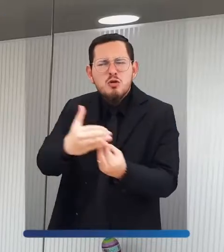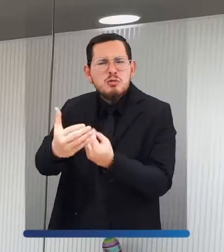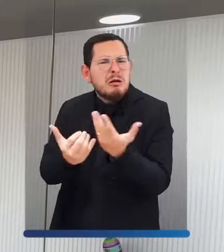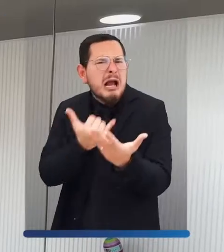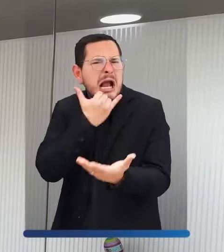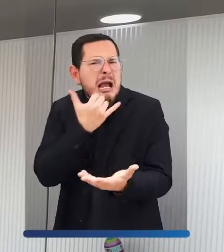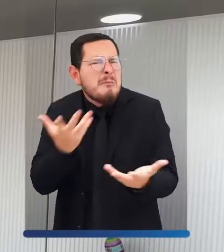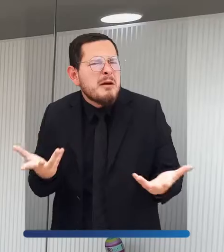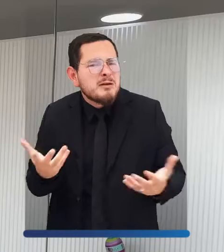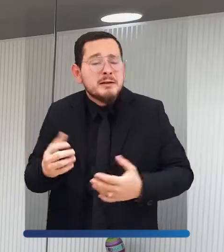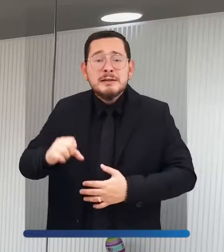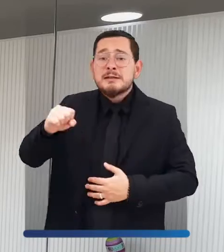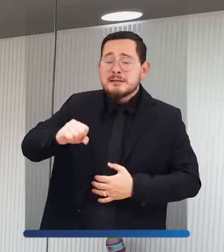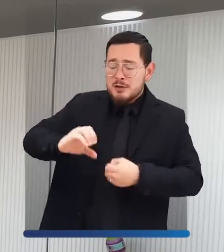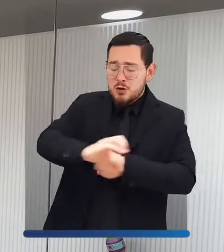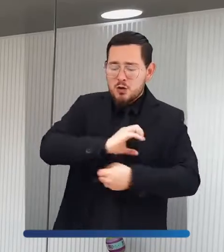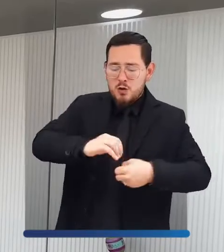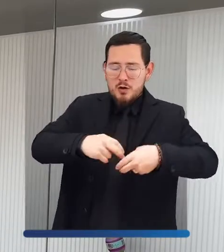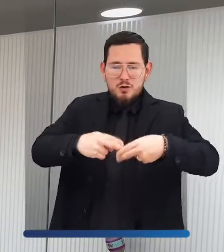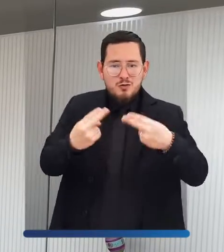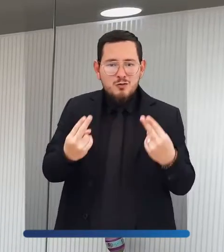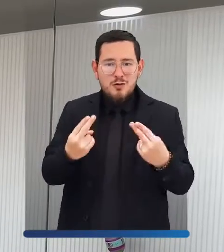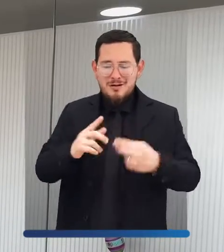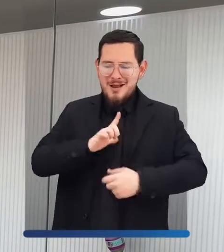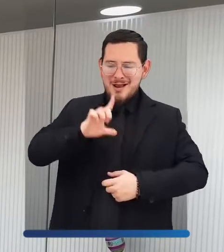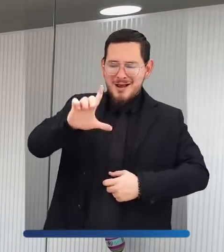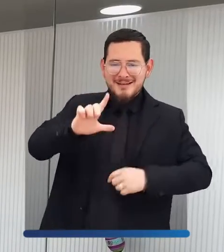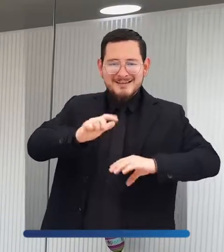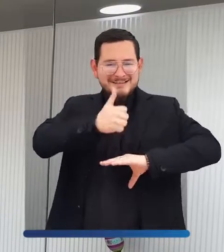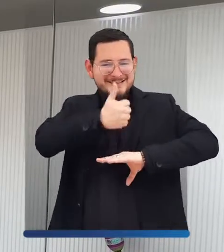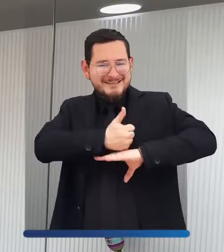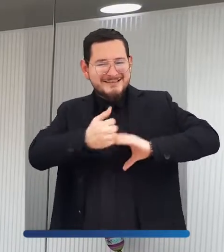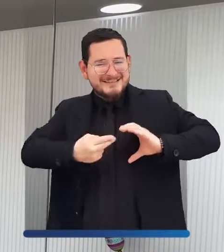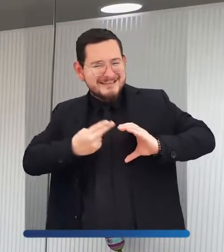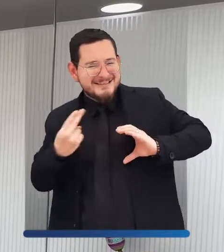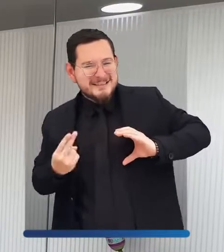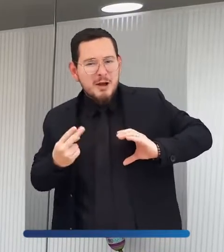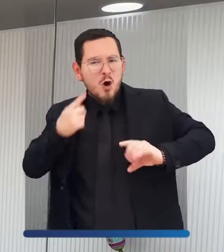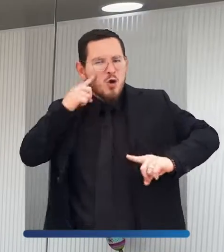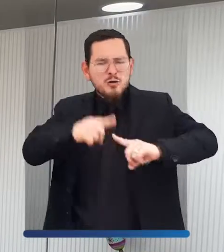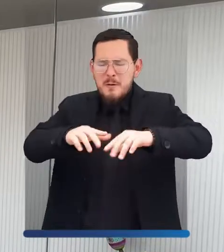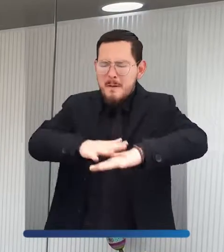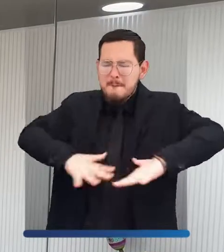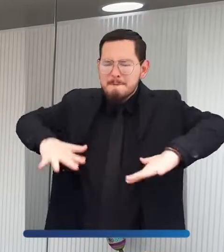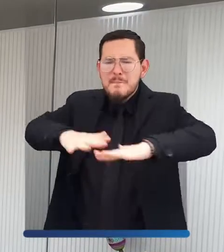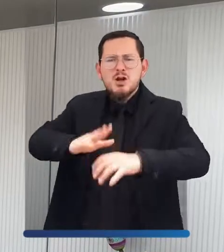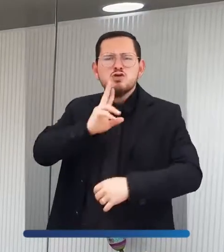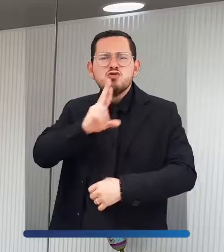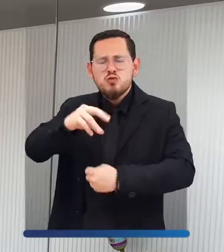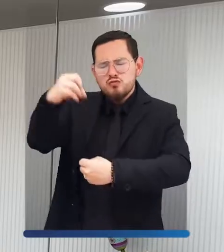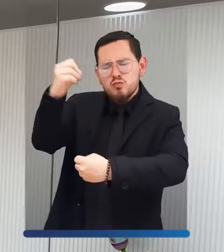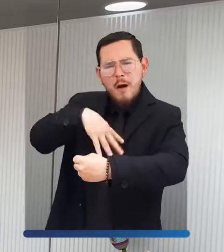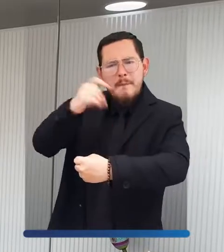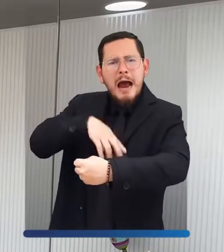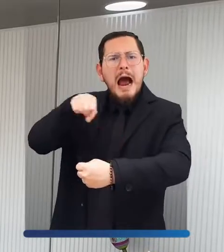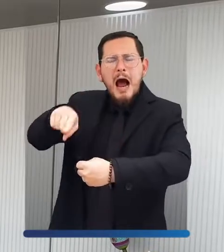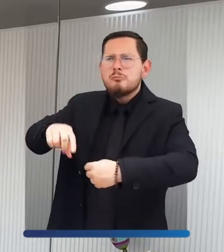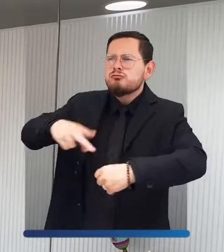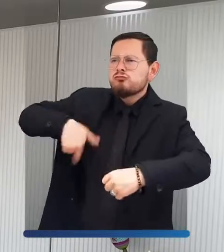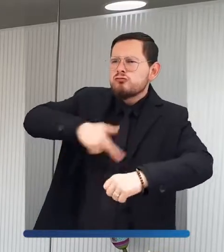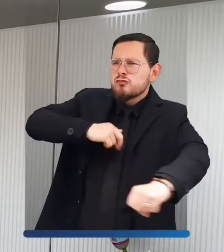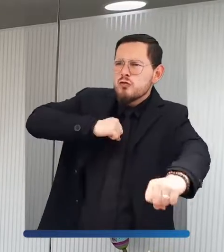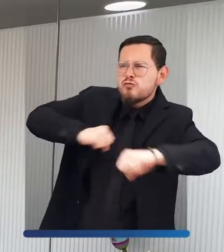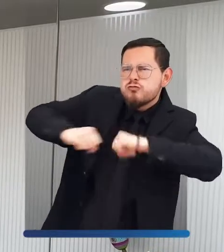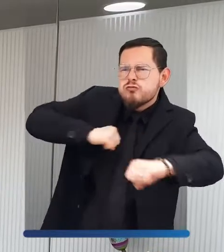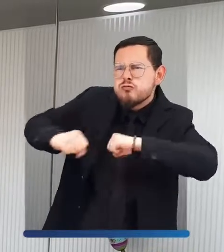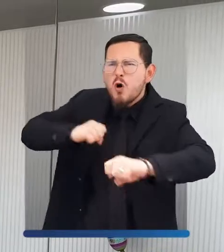La Administración Municipal de Tunja, la capital que nos une, liderada por el doctor Luis Alejandro Cune M. González, ha venido realizando en la Plaza de Mercado del Sur, en procura de